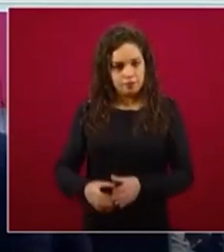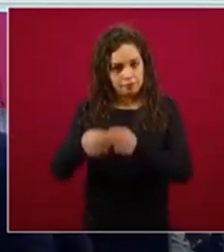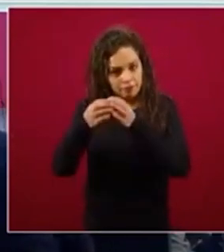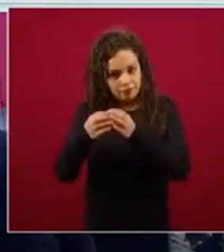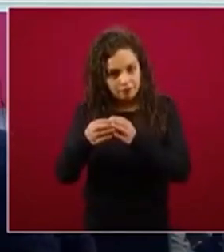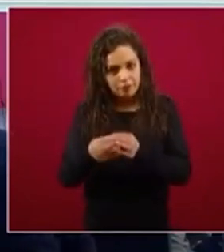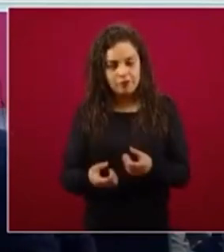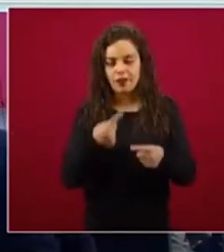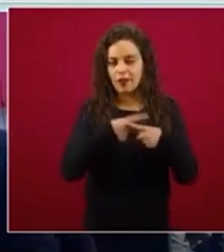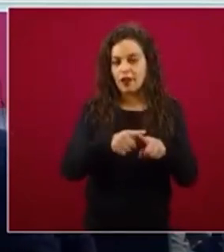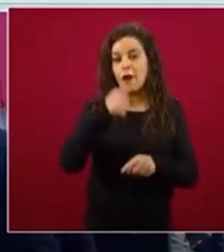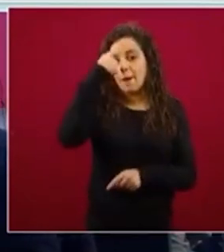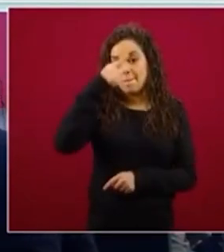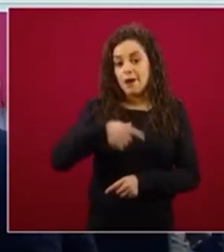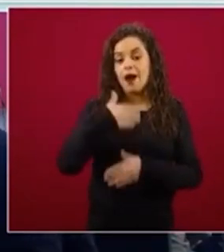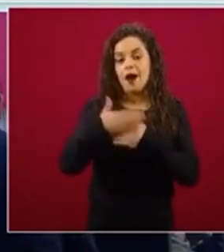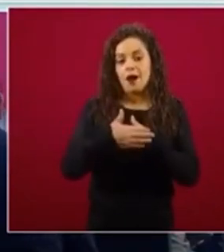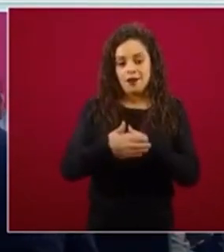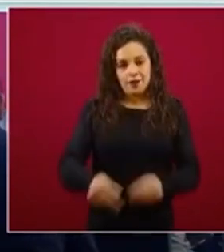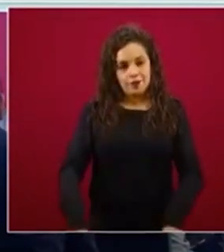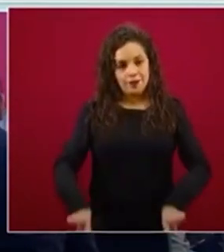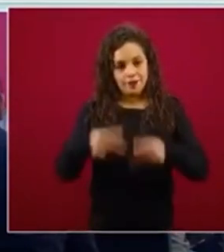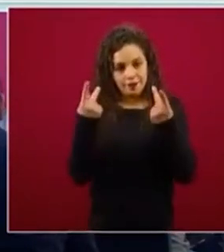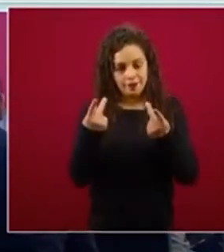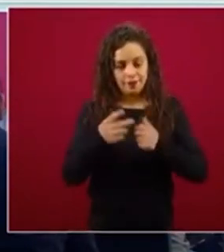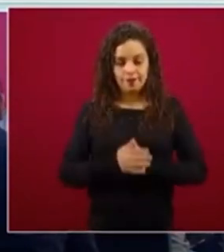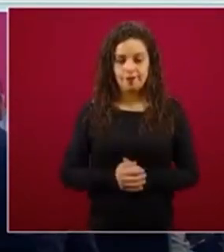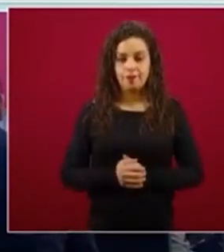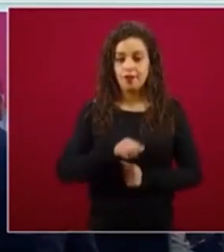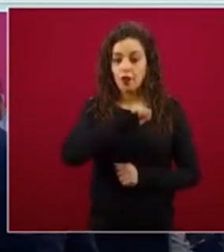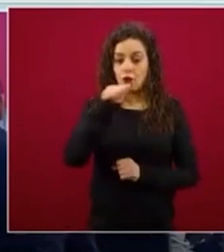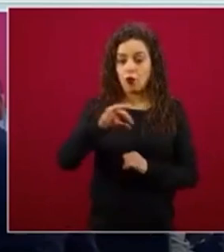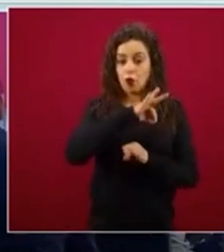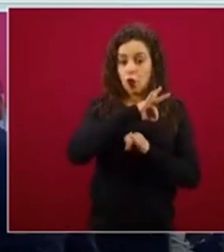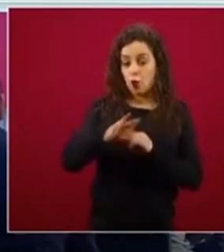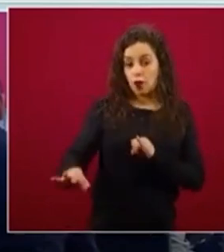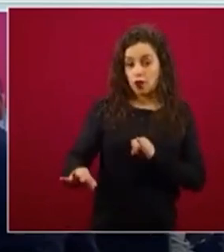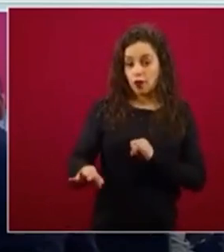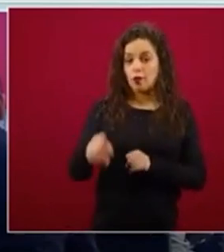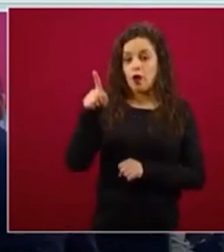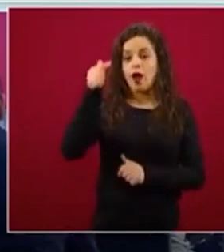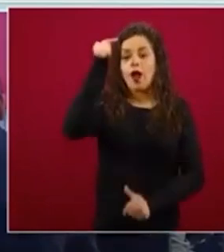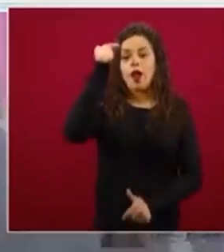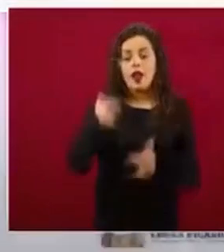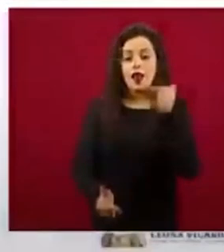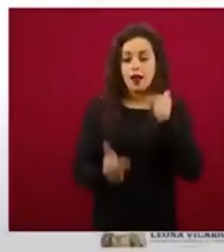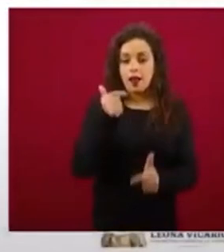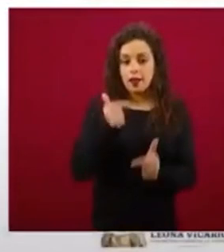Y el último es el caso de la leche fluida. Ahí